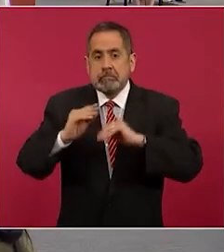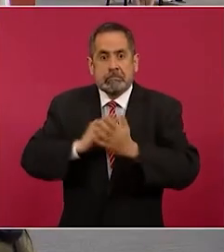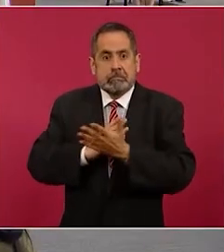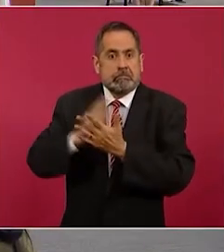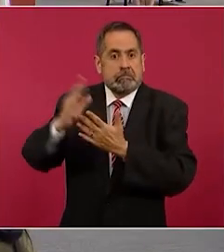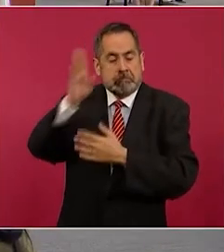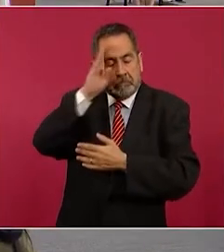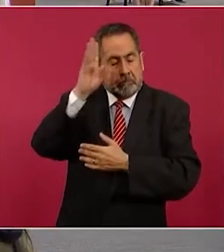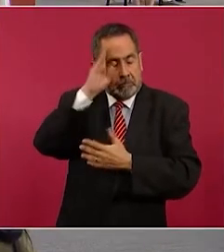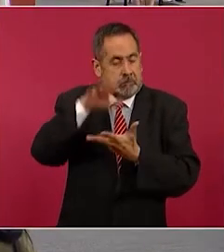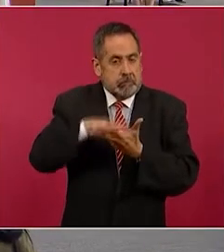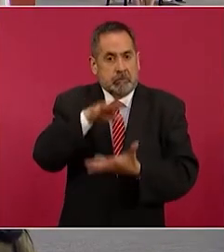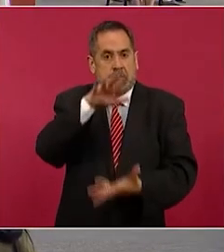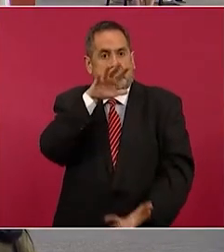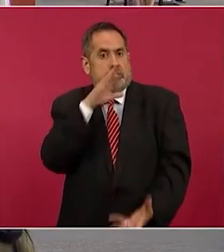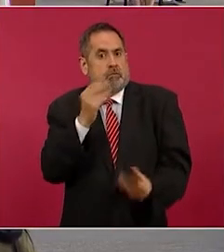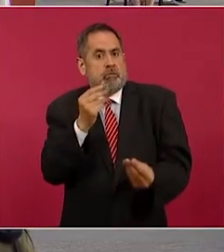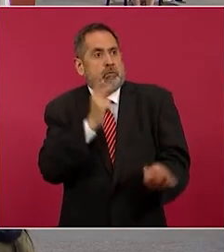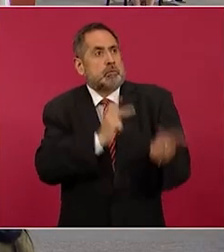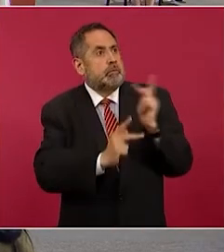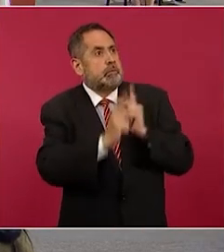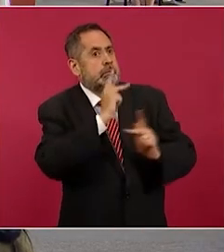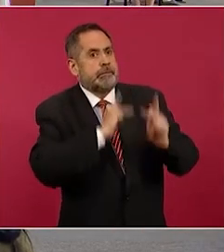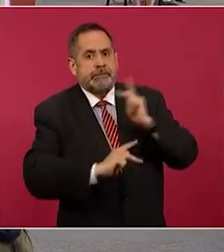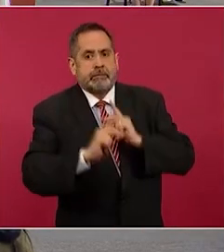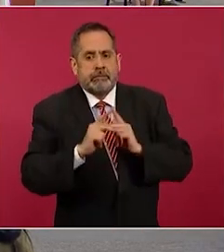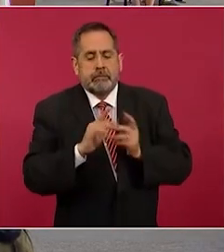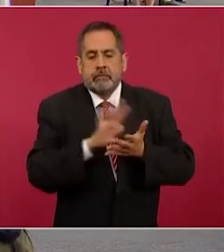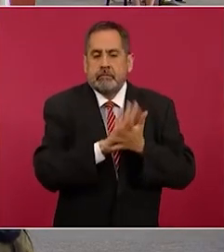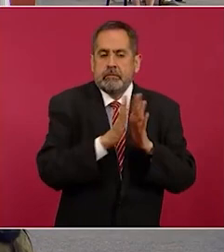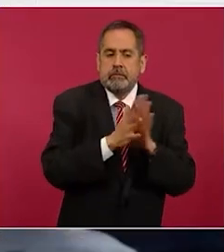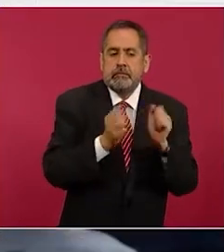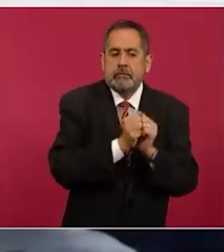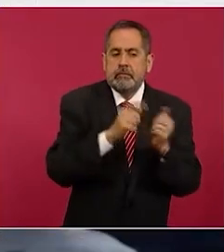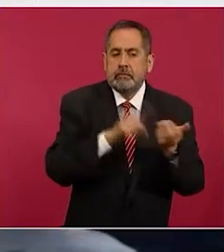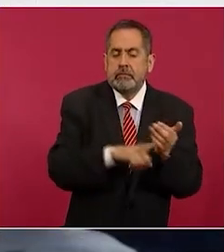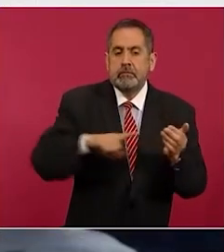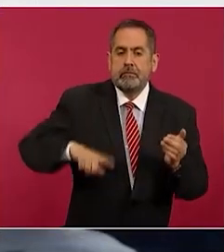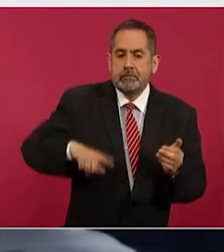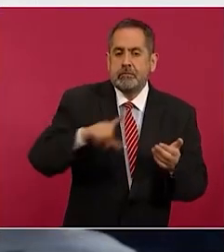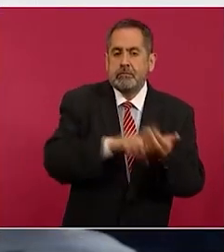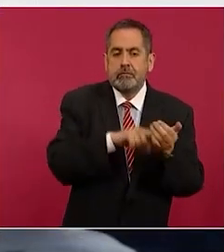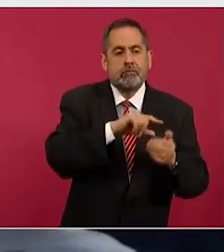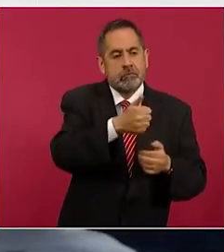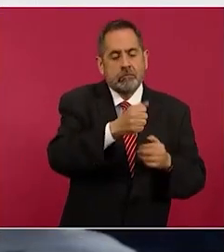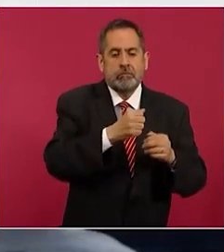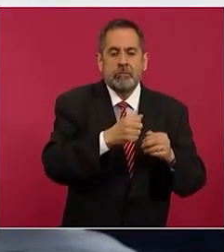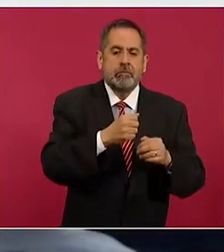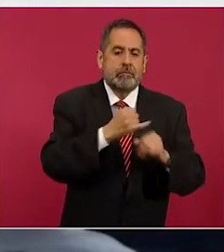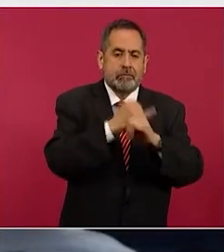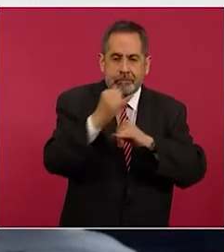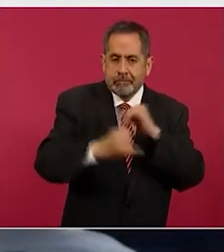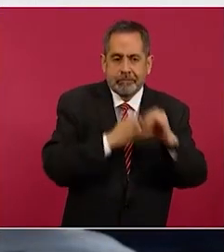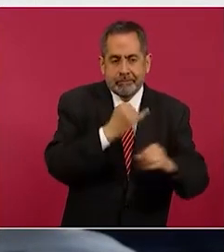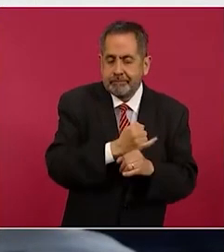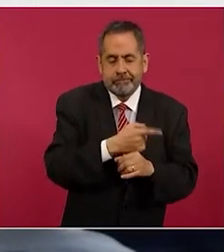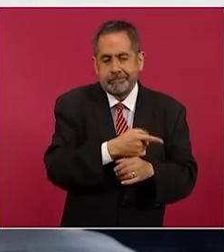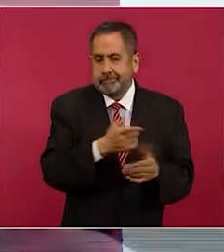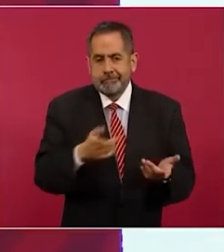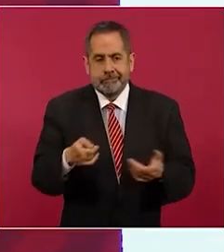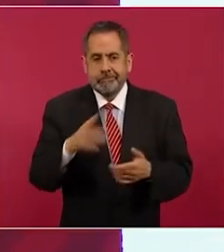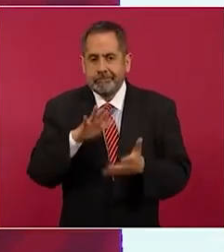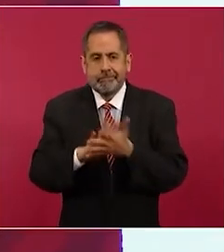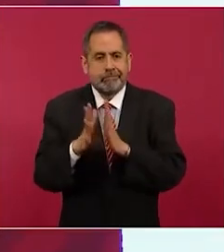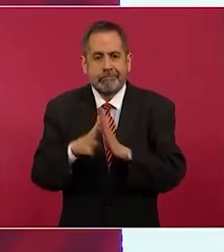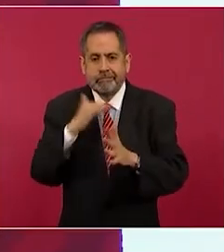pueblo de Argentina en complicidad con gobiernos y organismos financieros internacionales.